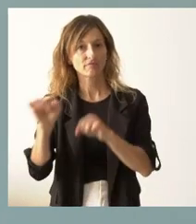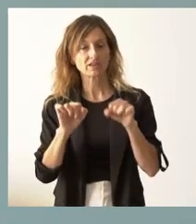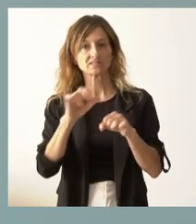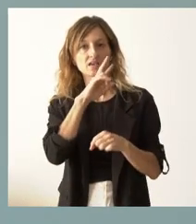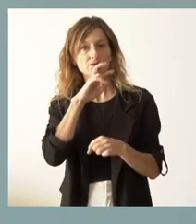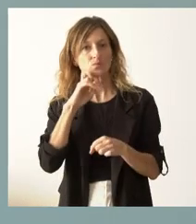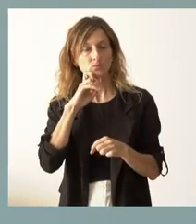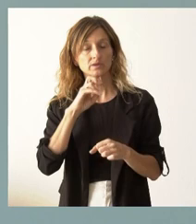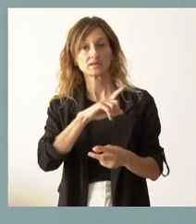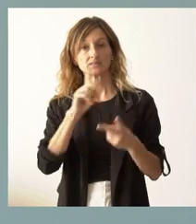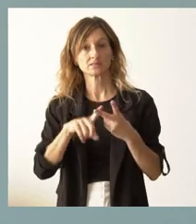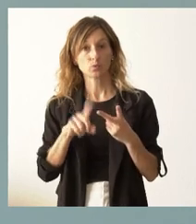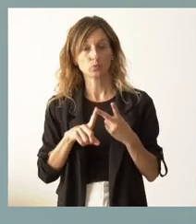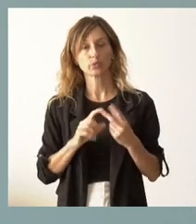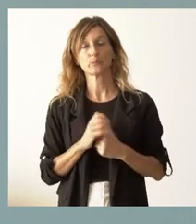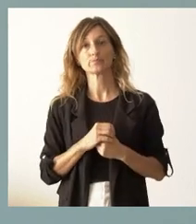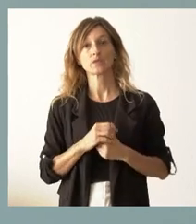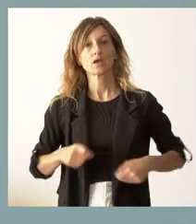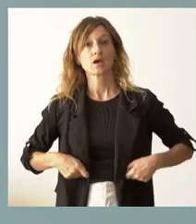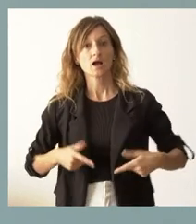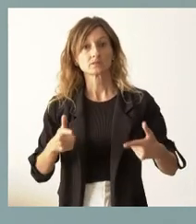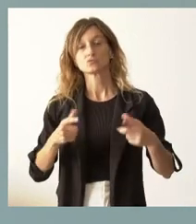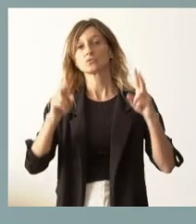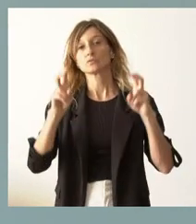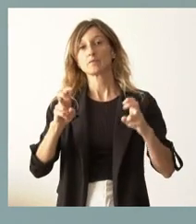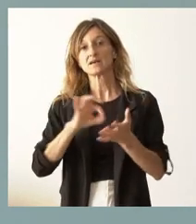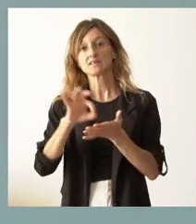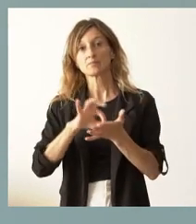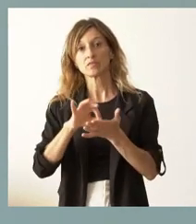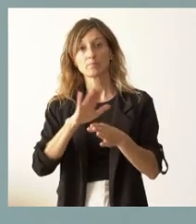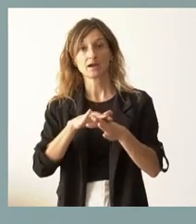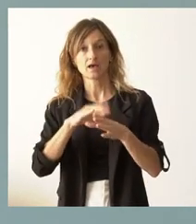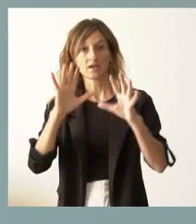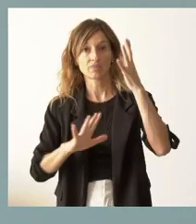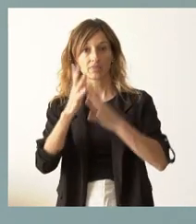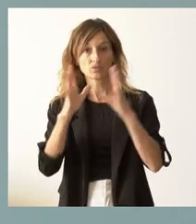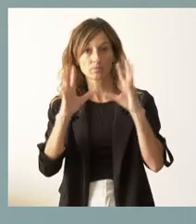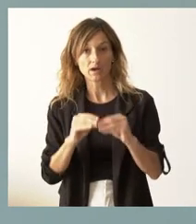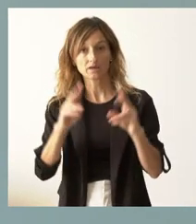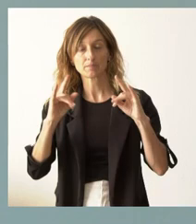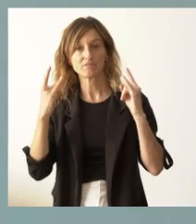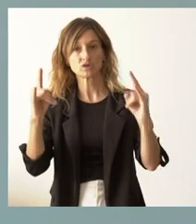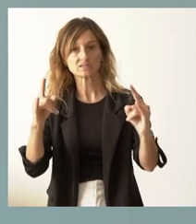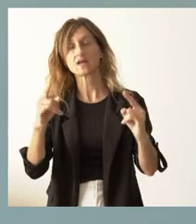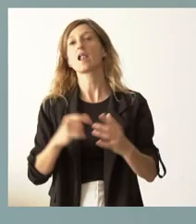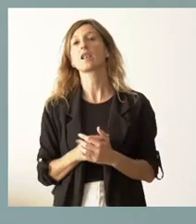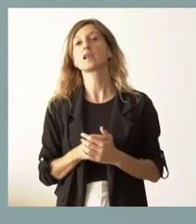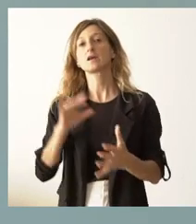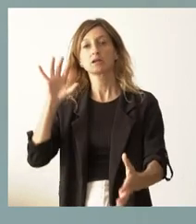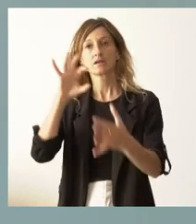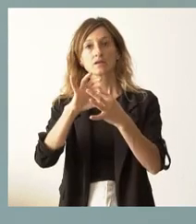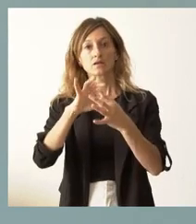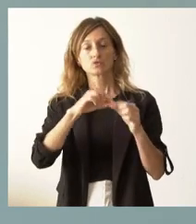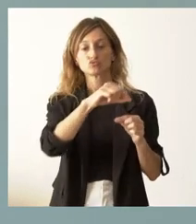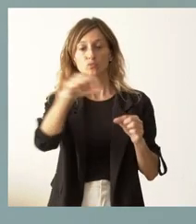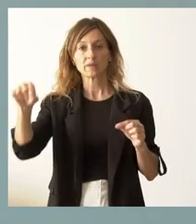mantenimiento. Y, en segundo lugar, que el coste en la prestación del servicio de extinción de incendios y en materia forestal tiene mucho más que ver con la superficie